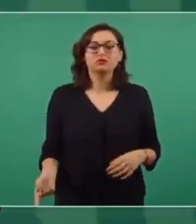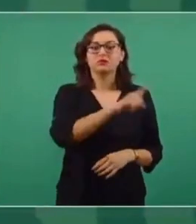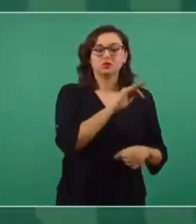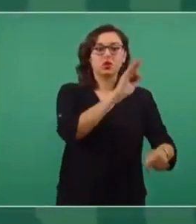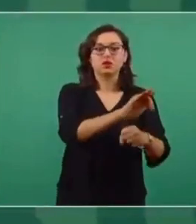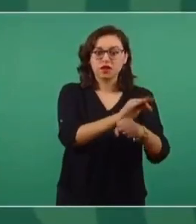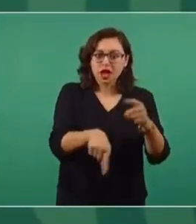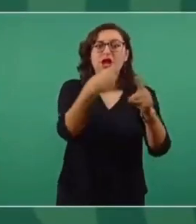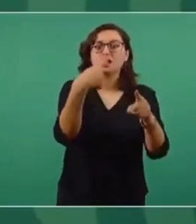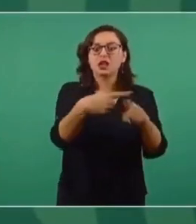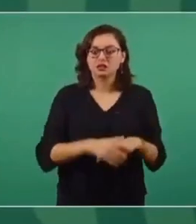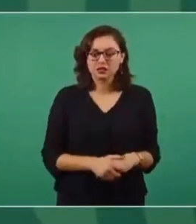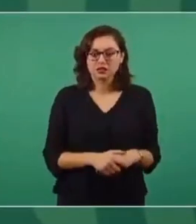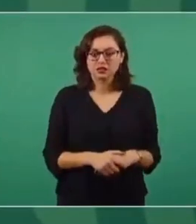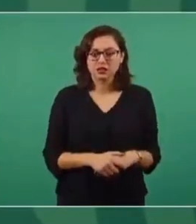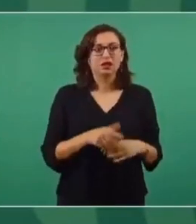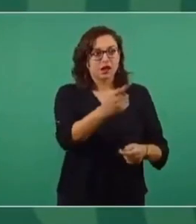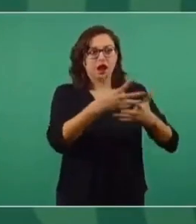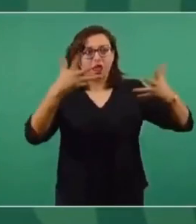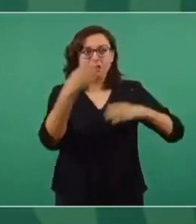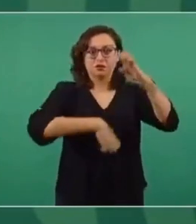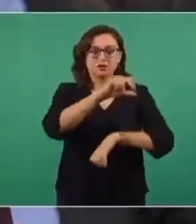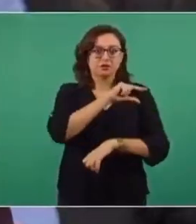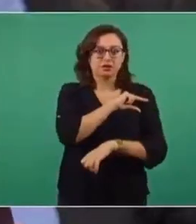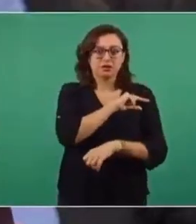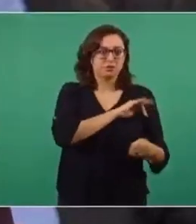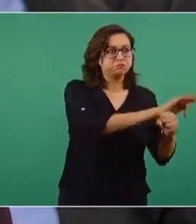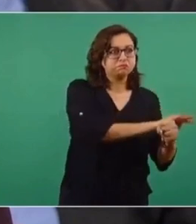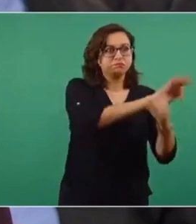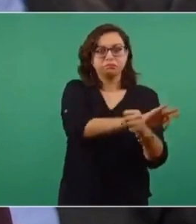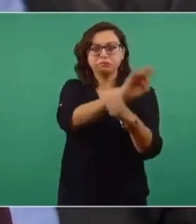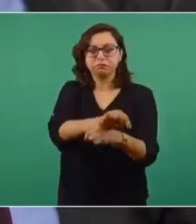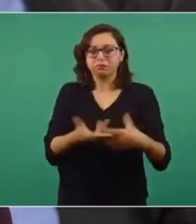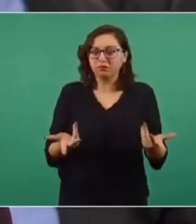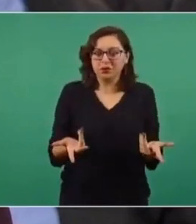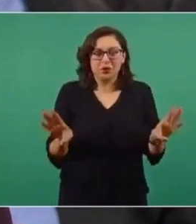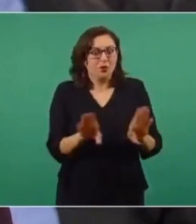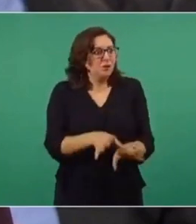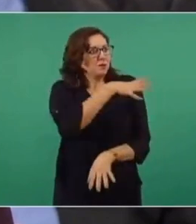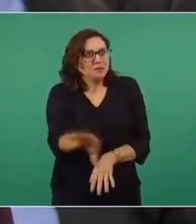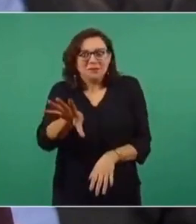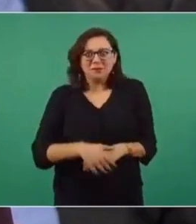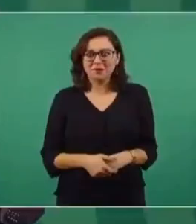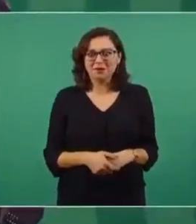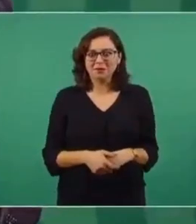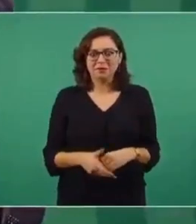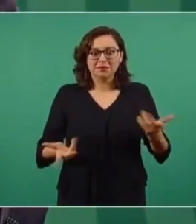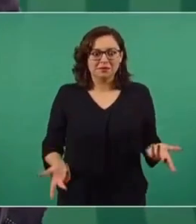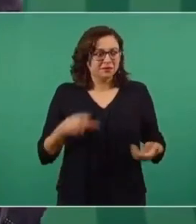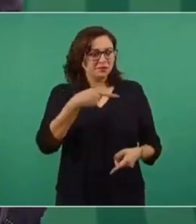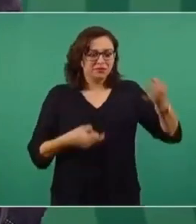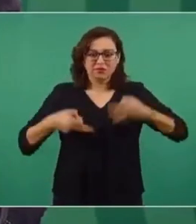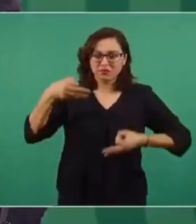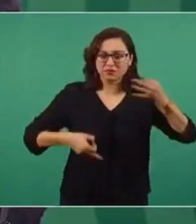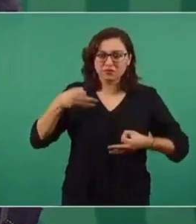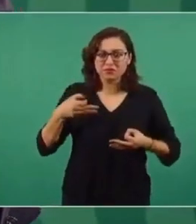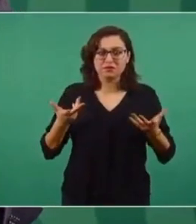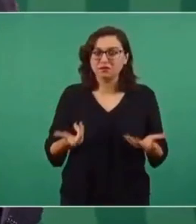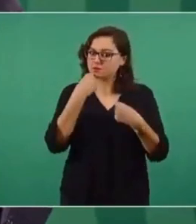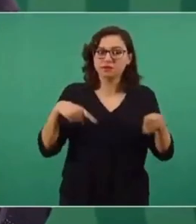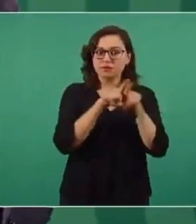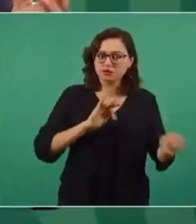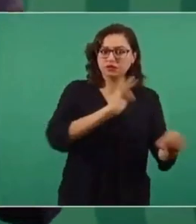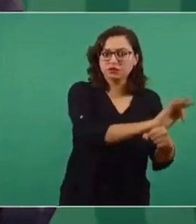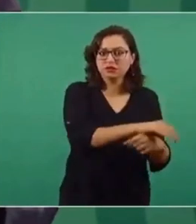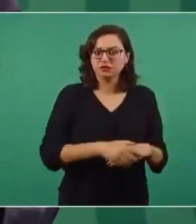se ocupa de la defensa de las grandes corporaciones privadas. Es increíble. Y que los jueces hagan